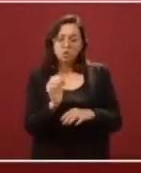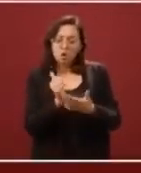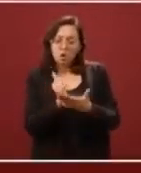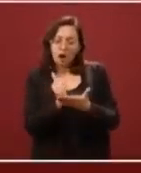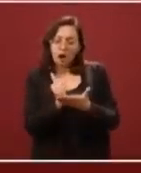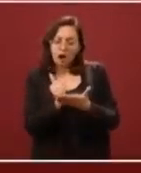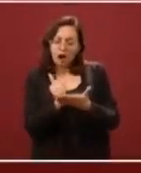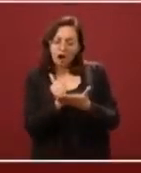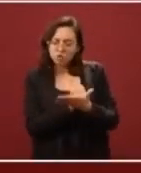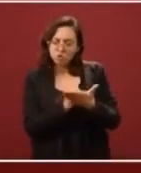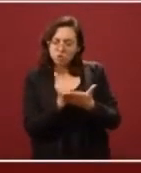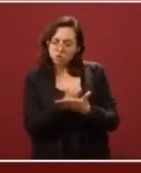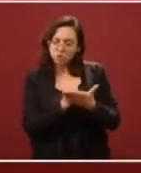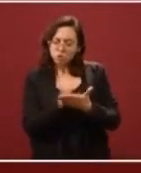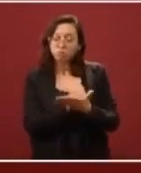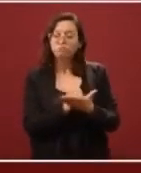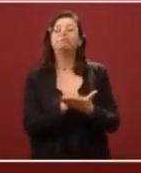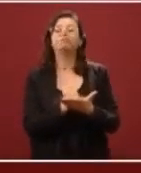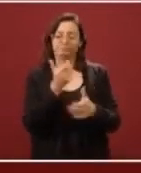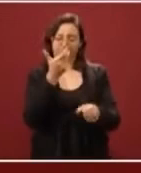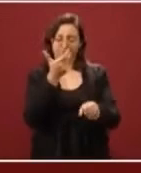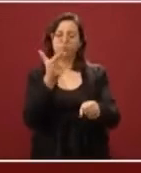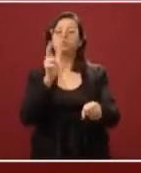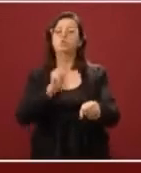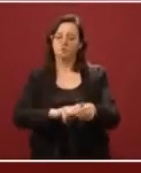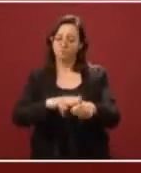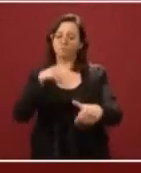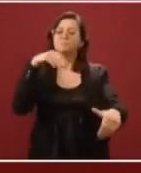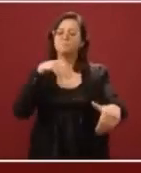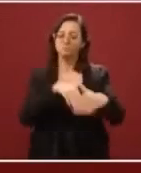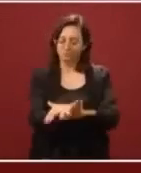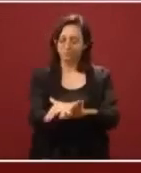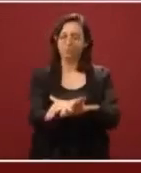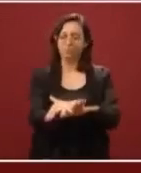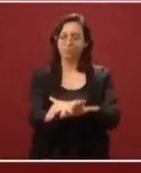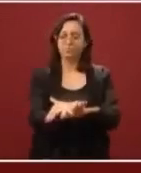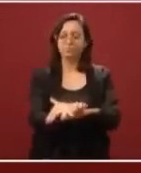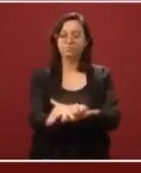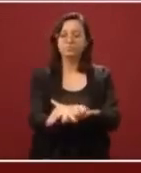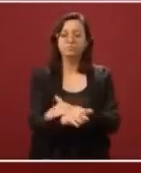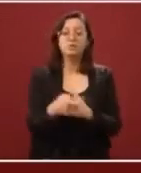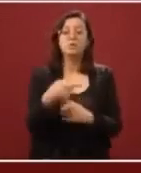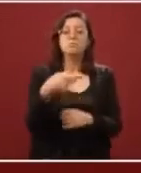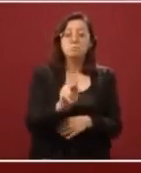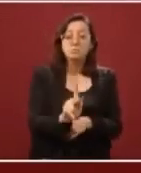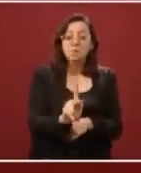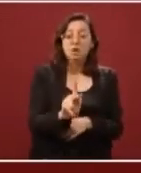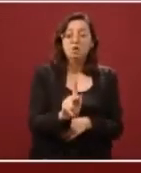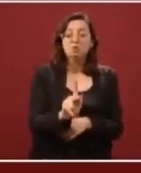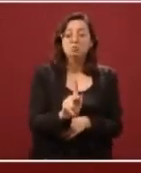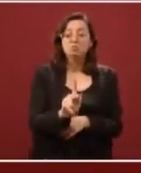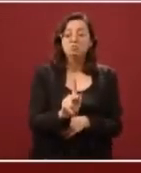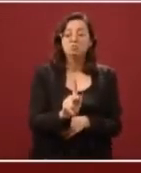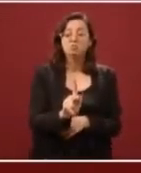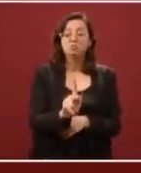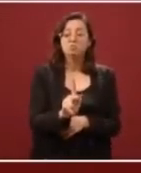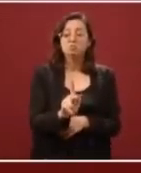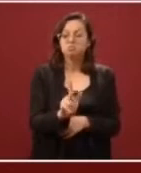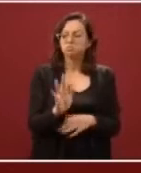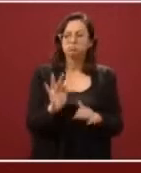oscuro, son los que sí ingresaron a un nivel hospitalario, pero que además están reportados como